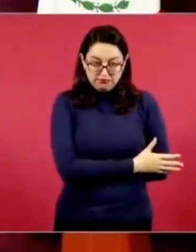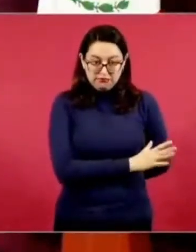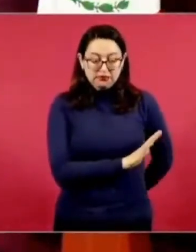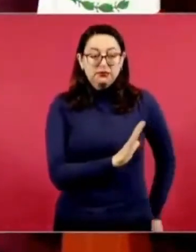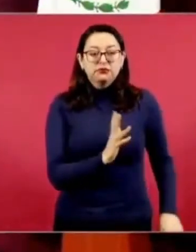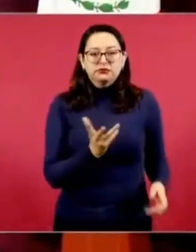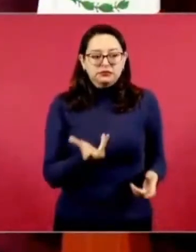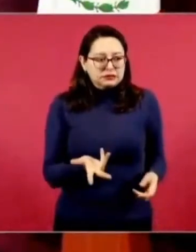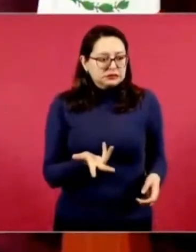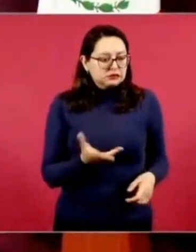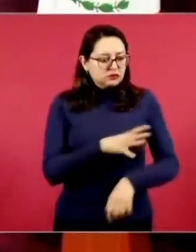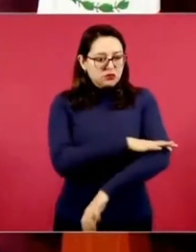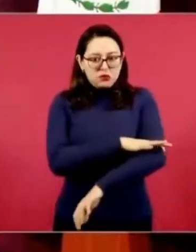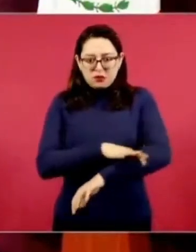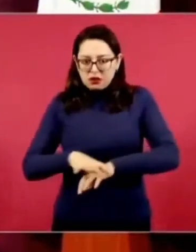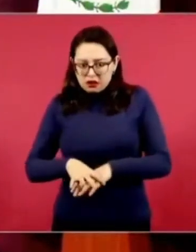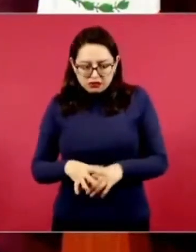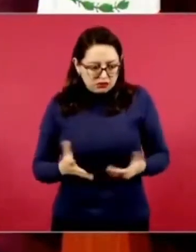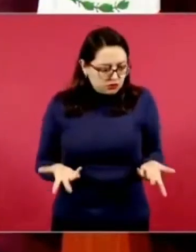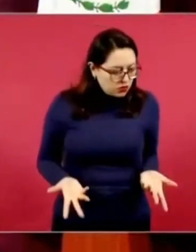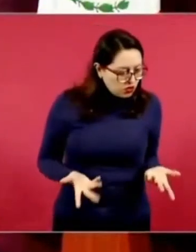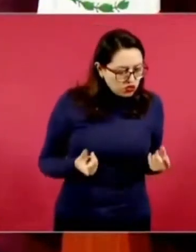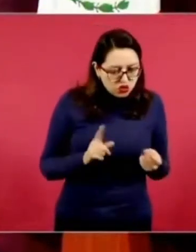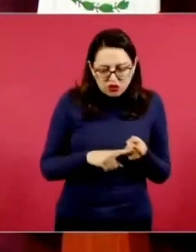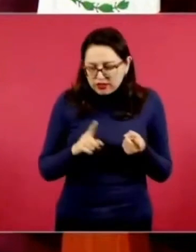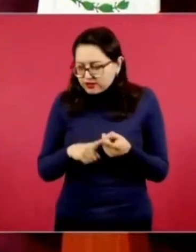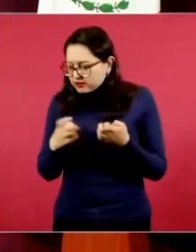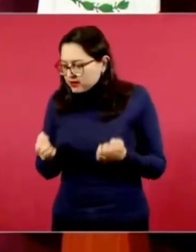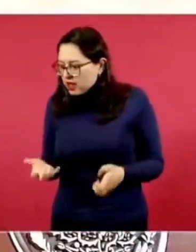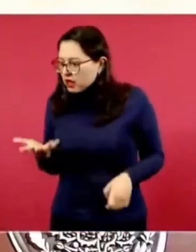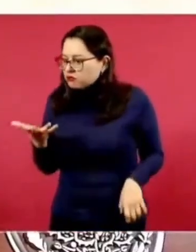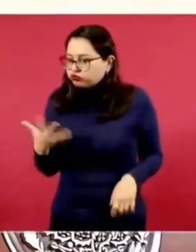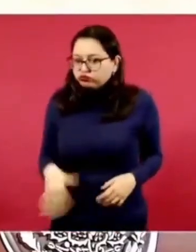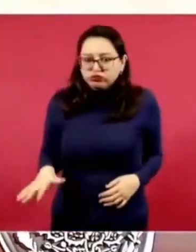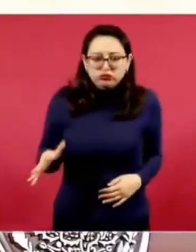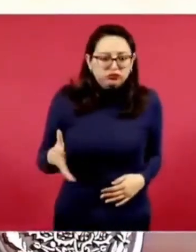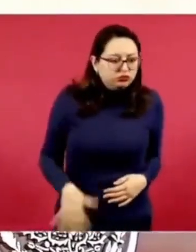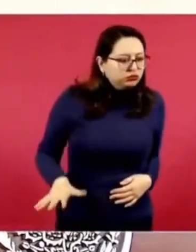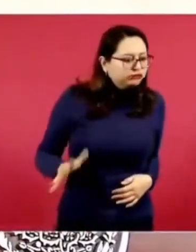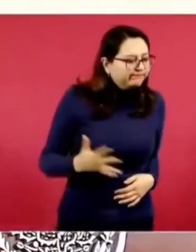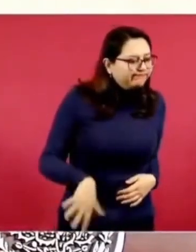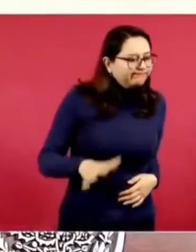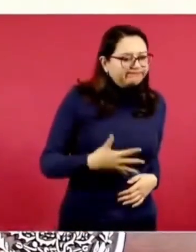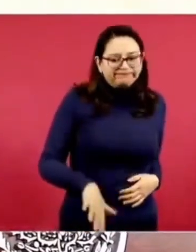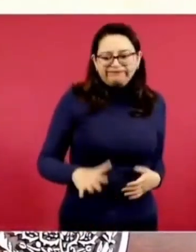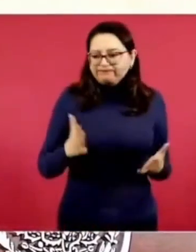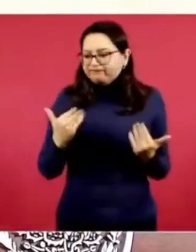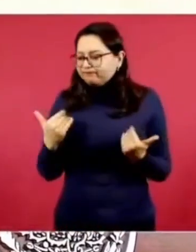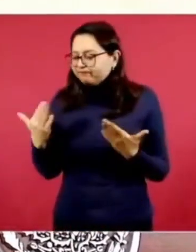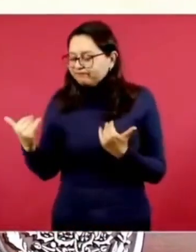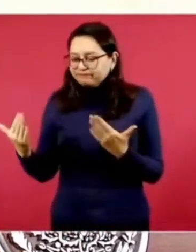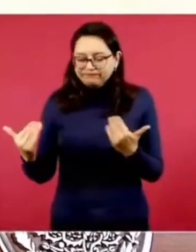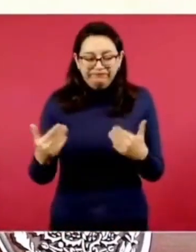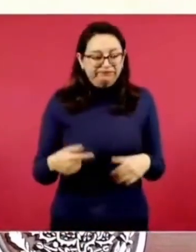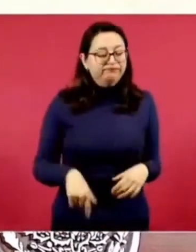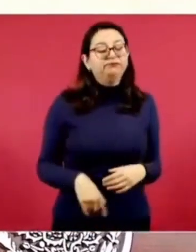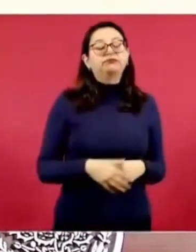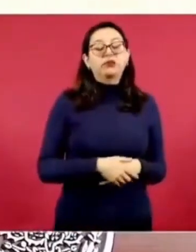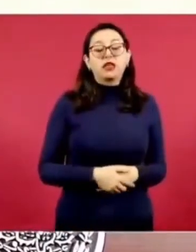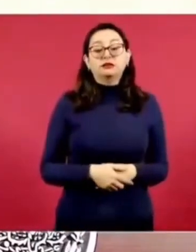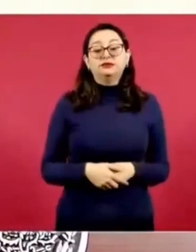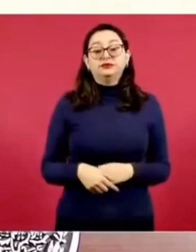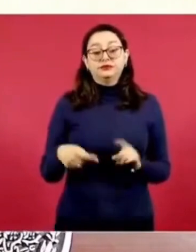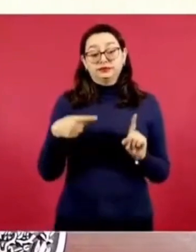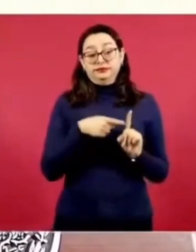no encontraban su brazo, su mano, y que él le dijo a un